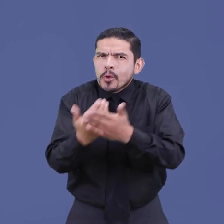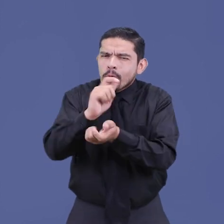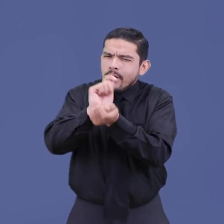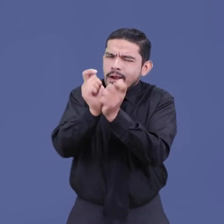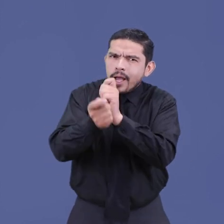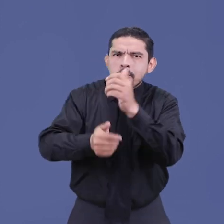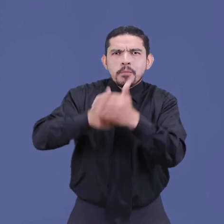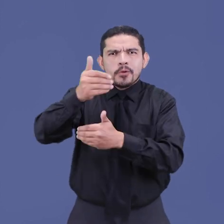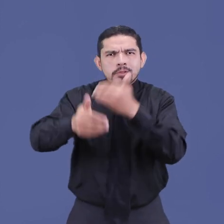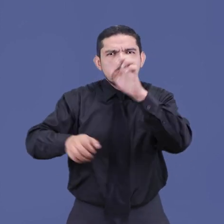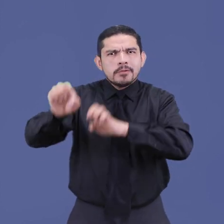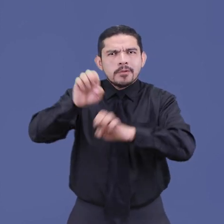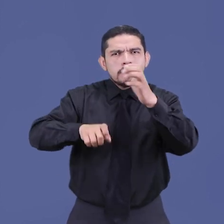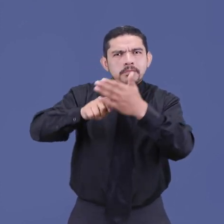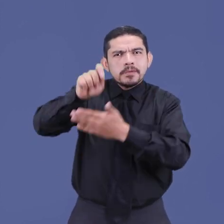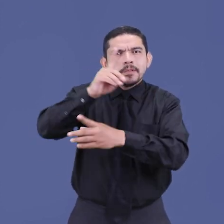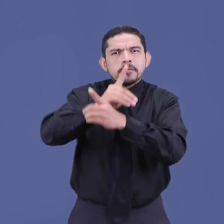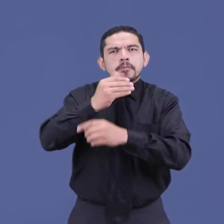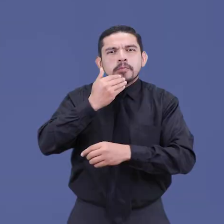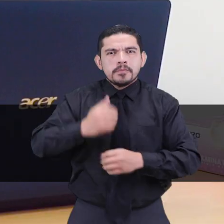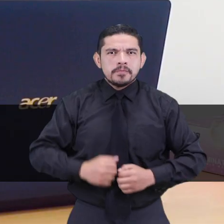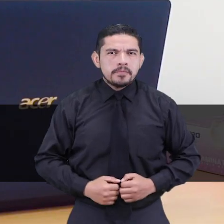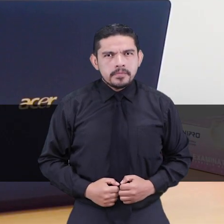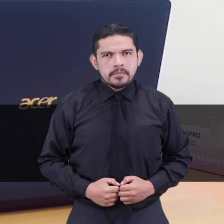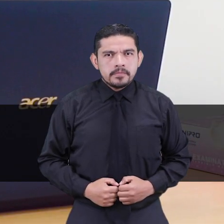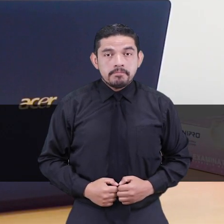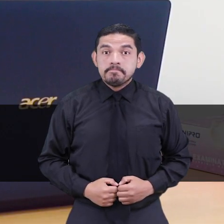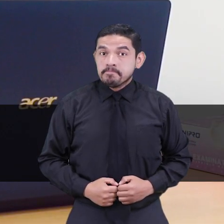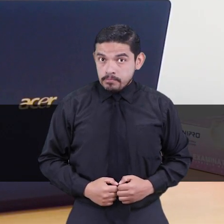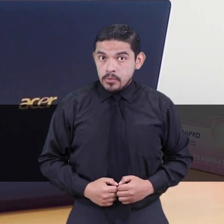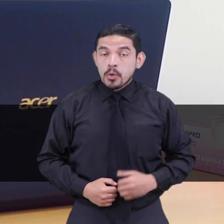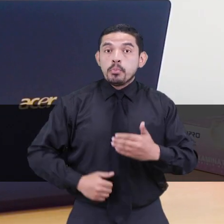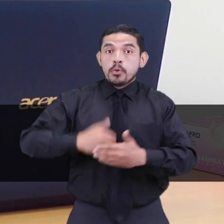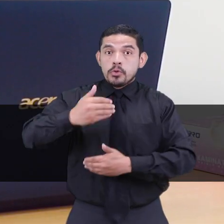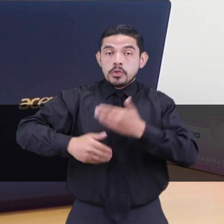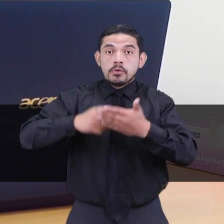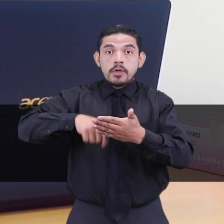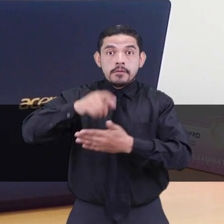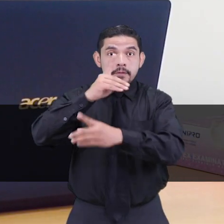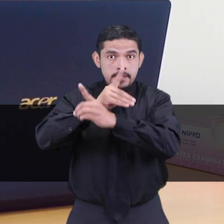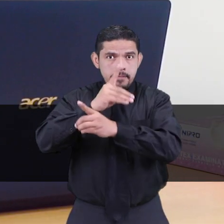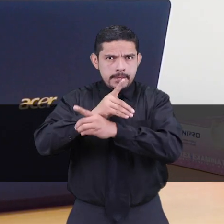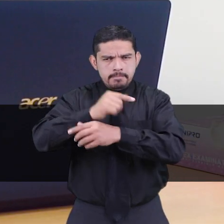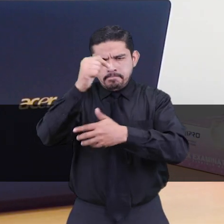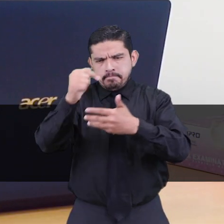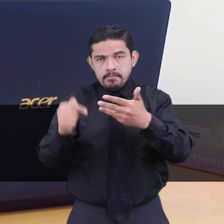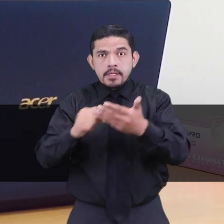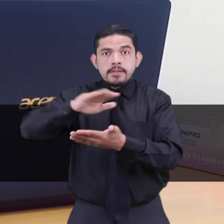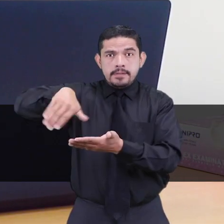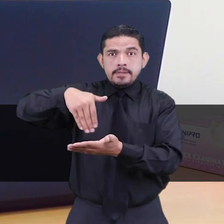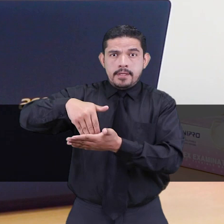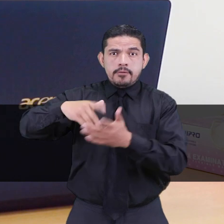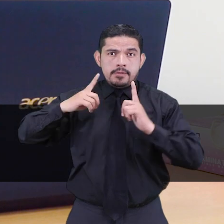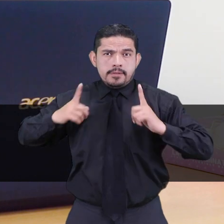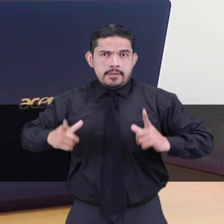que registre la condición de discapacidad? Los procesos de calificación de discapacidad que llevamos a cabo las unidades